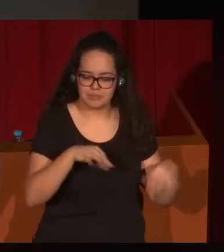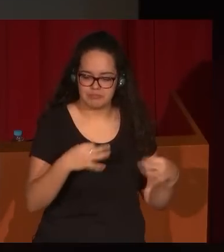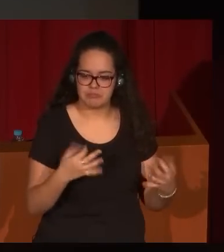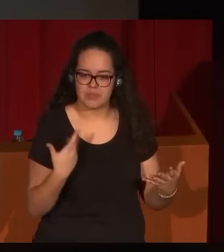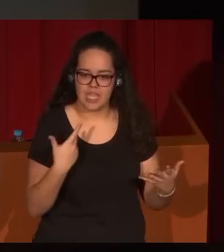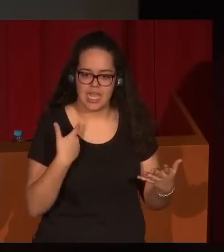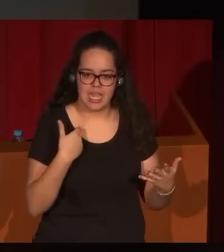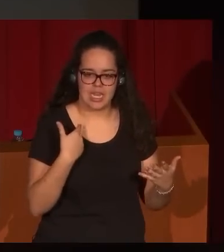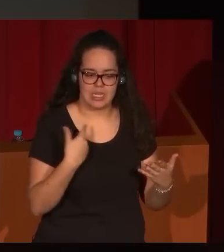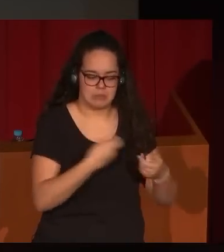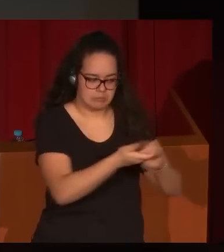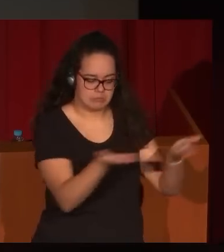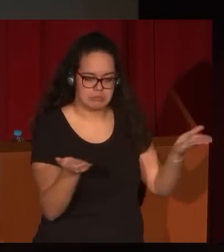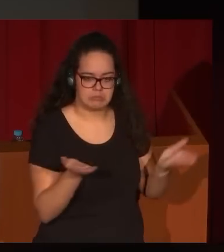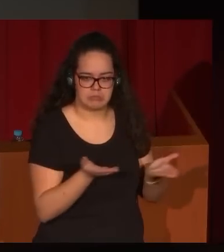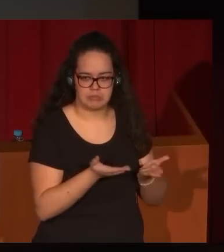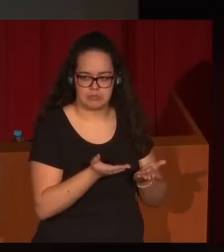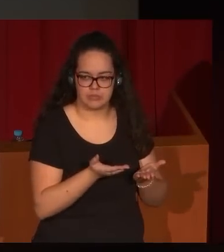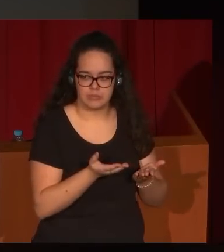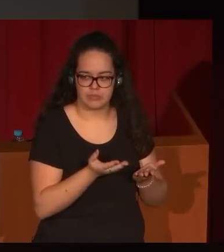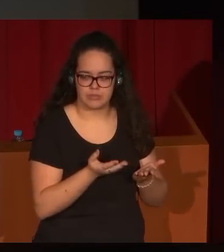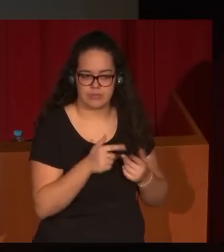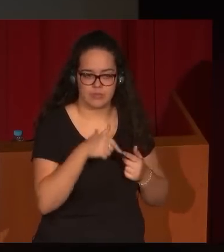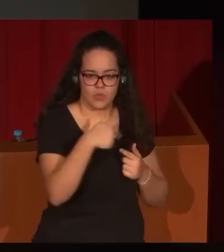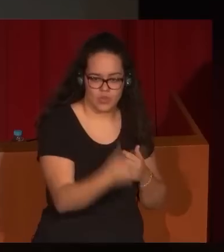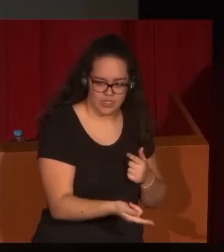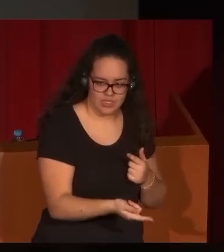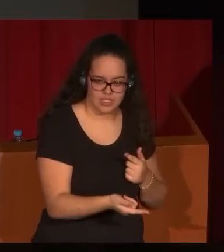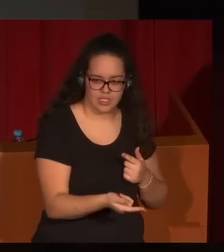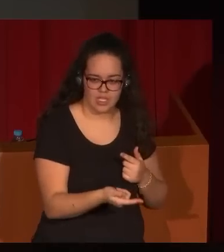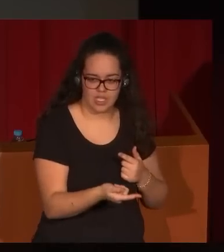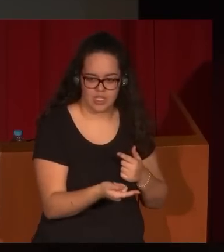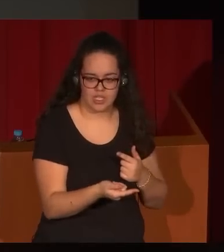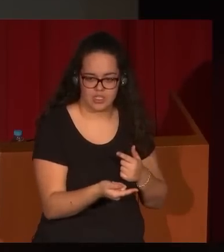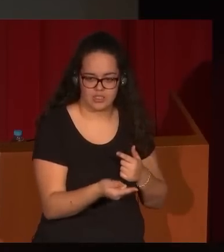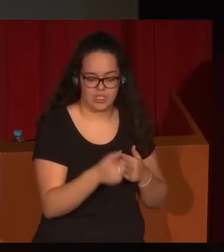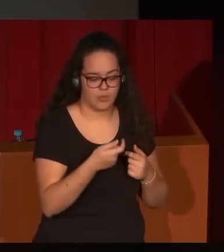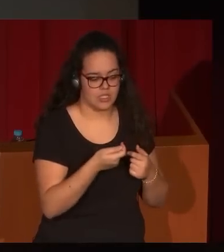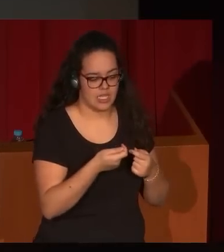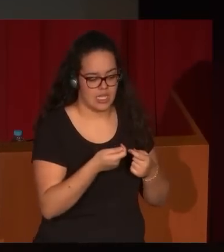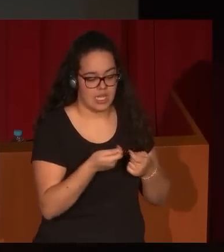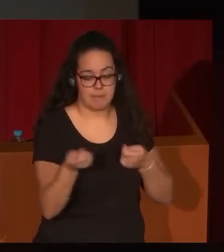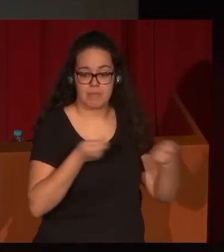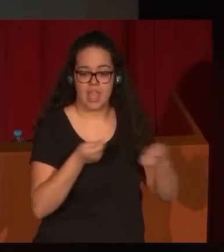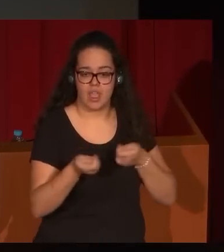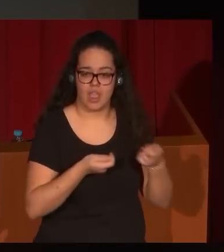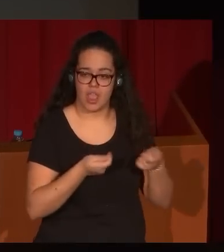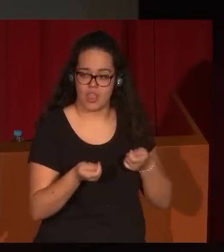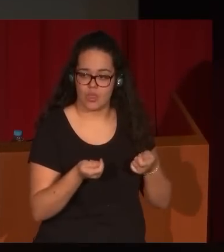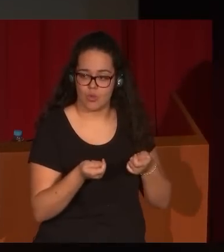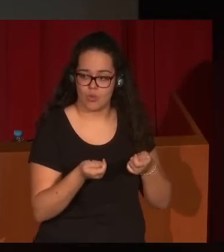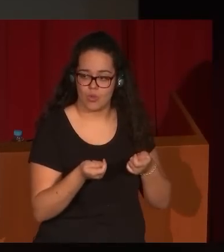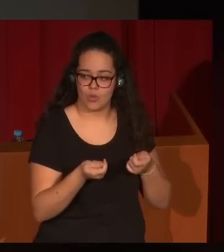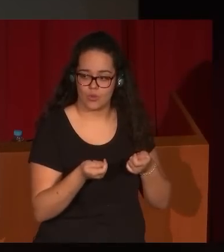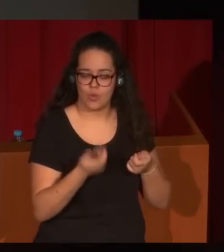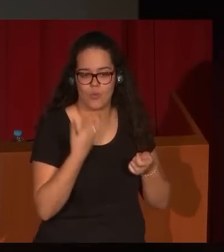y eso ha hecho también, ha aflorado muy fundamentalmente en el mundo del mercado como, digamos,